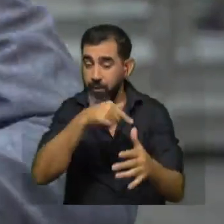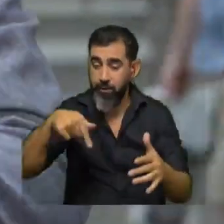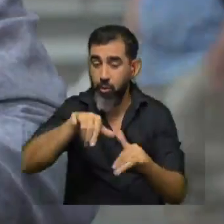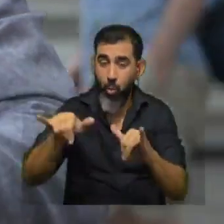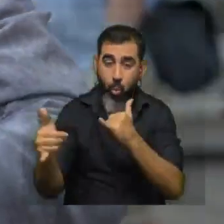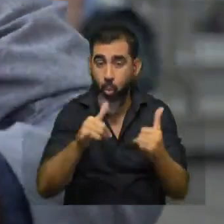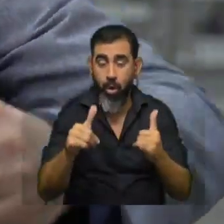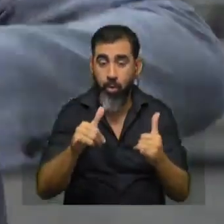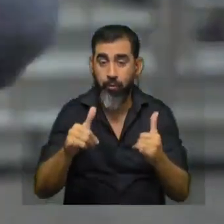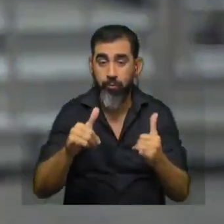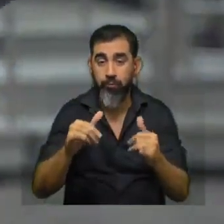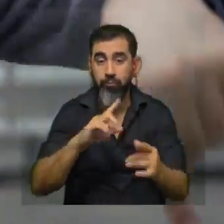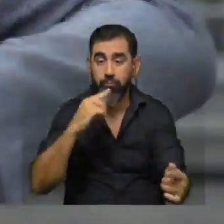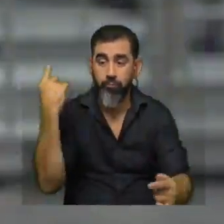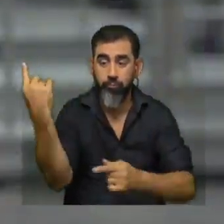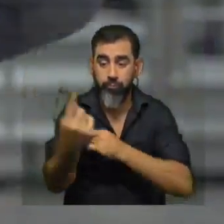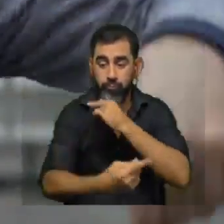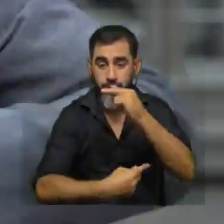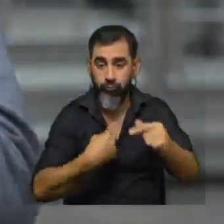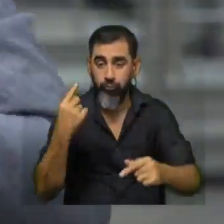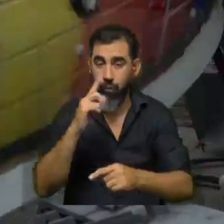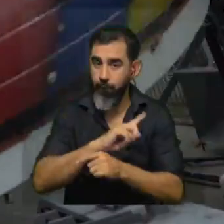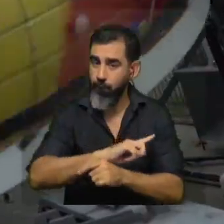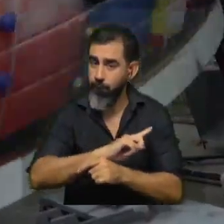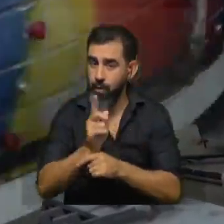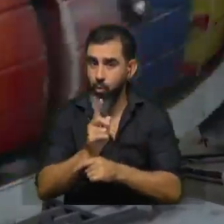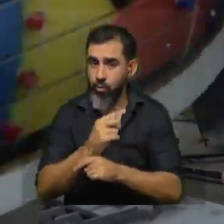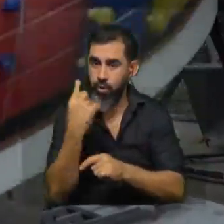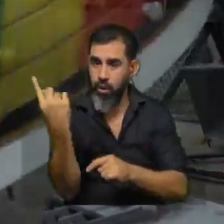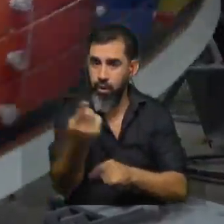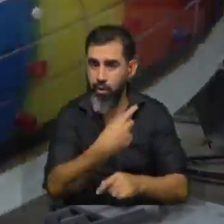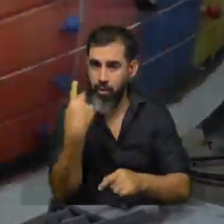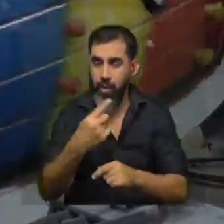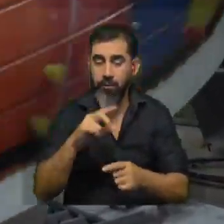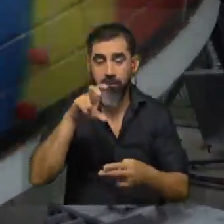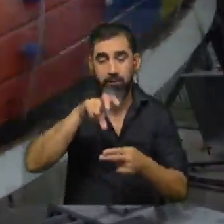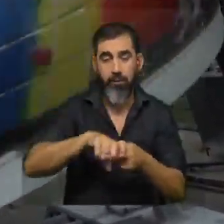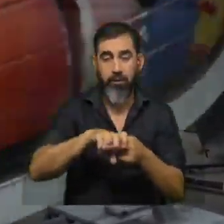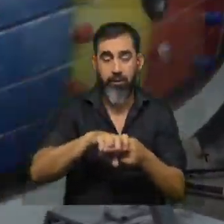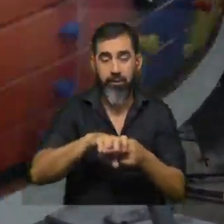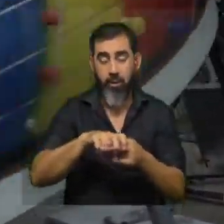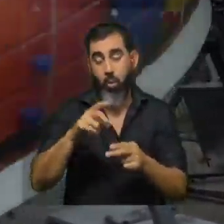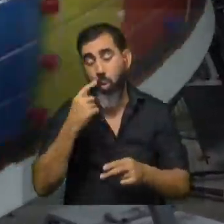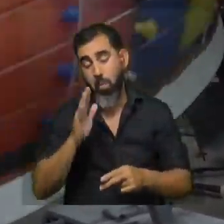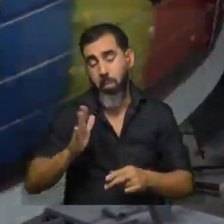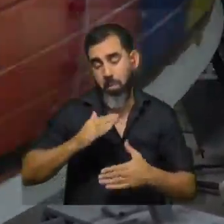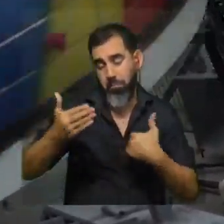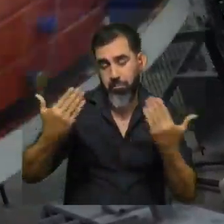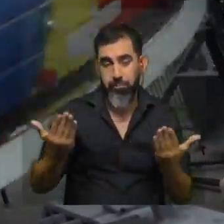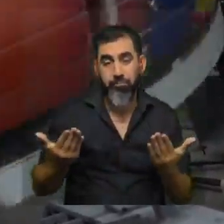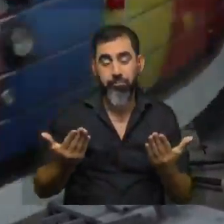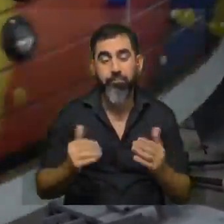es decir es un dispositivo que también gira a una velocidad muy grande como un mambo él va sentado ahí adentro él o ella van sentados ahí